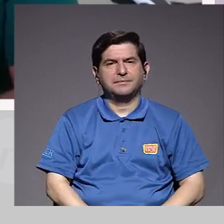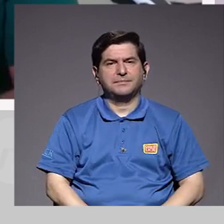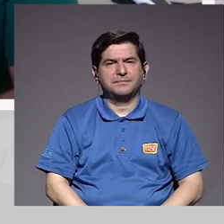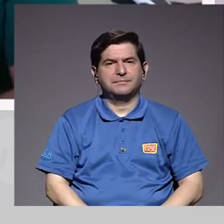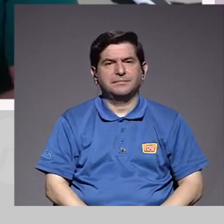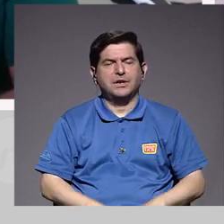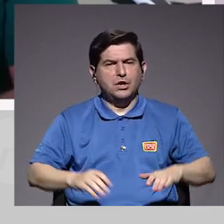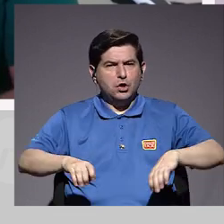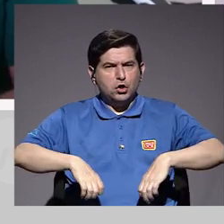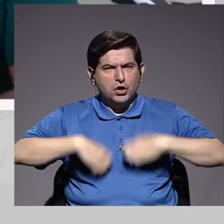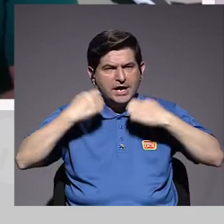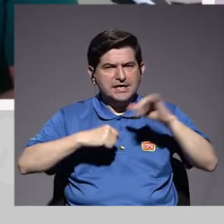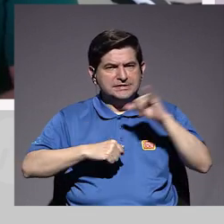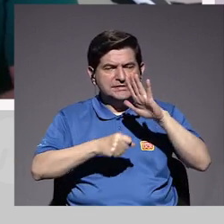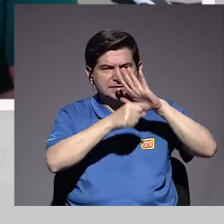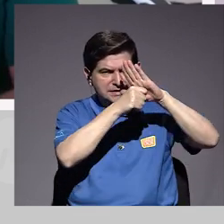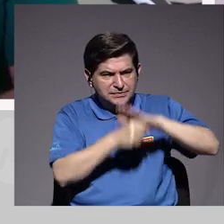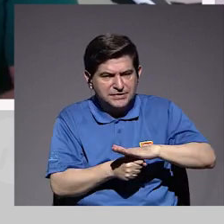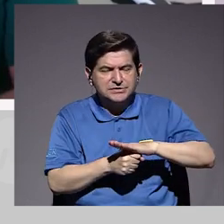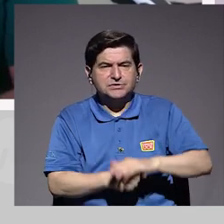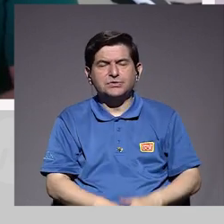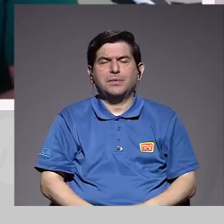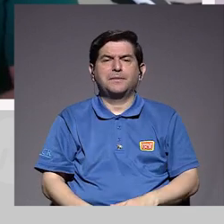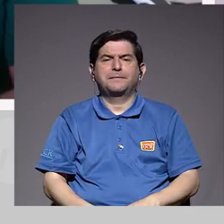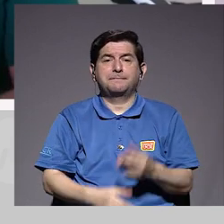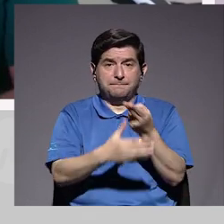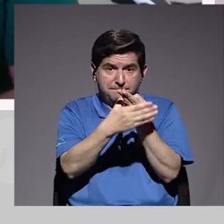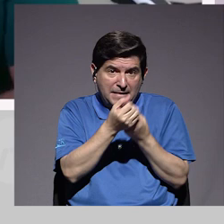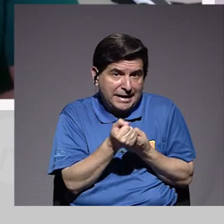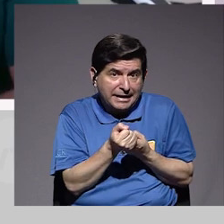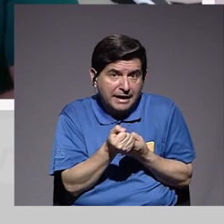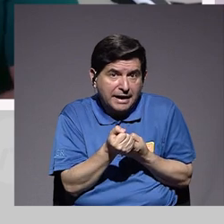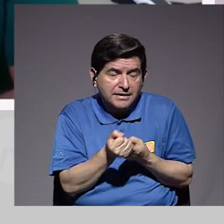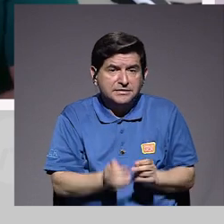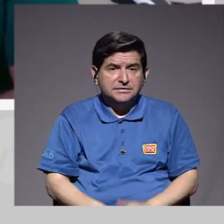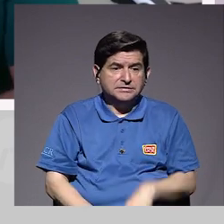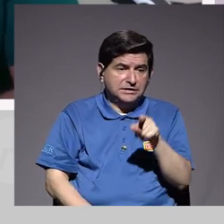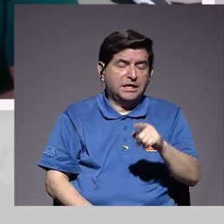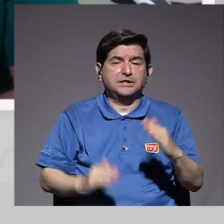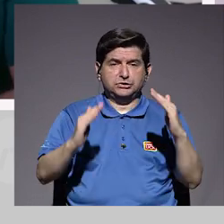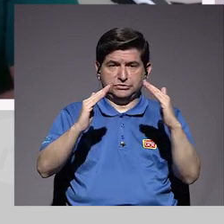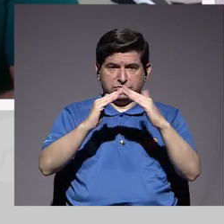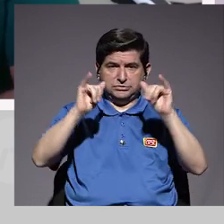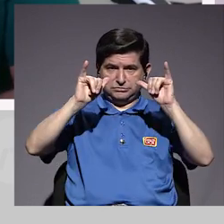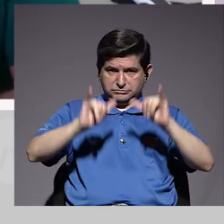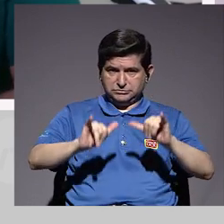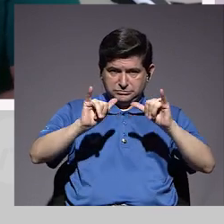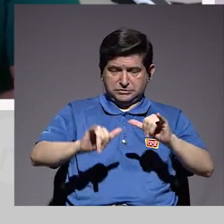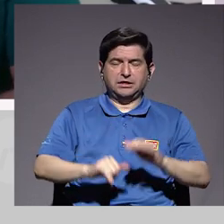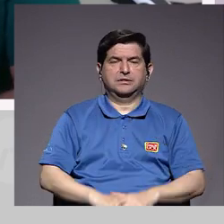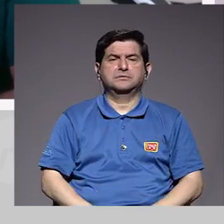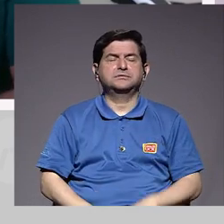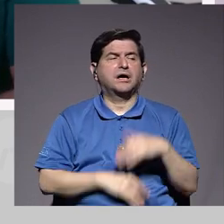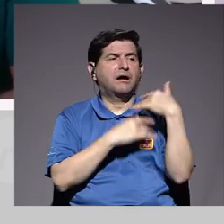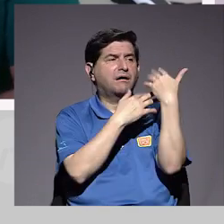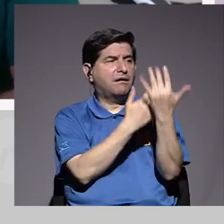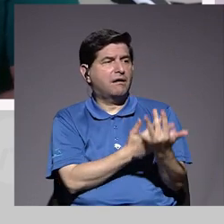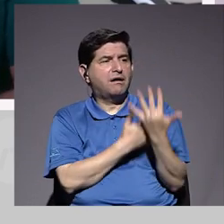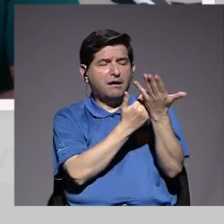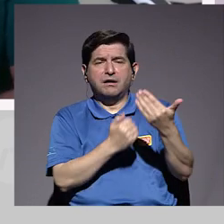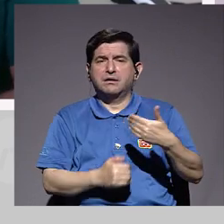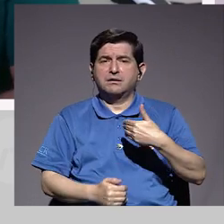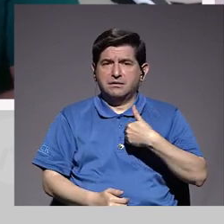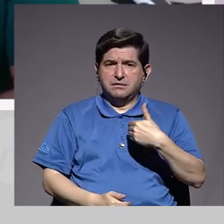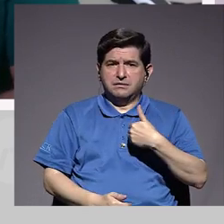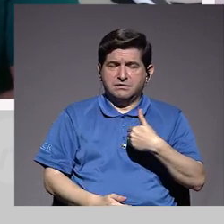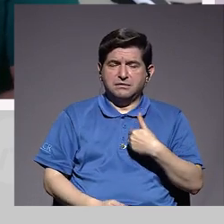misma presión en las parejas de que, porque están en casa, entonces, se espera que tengan que